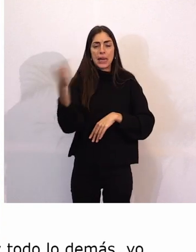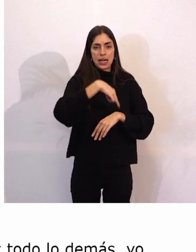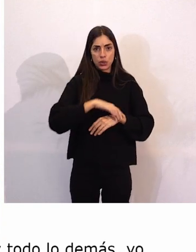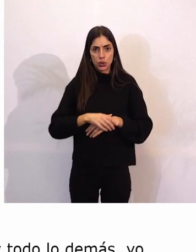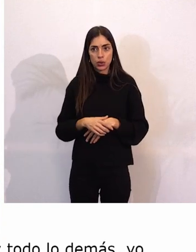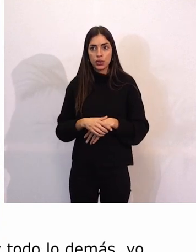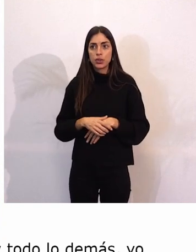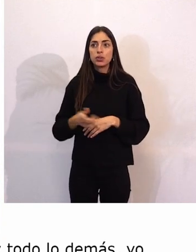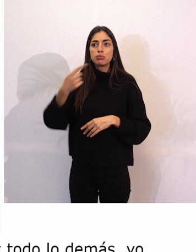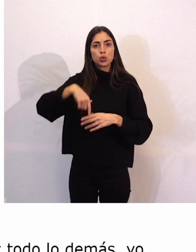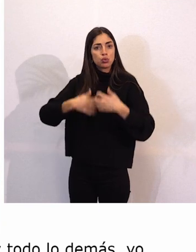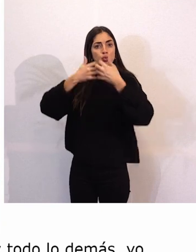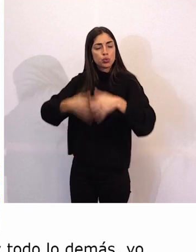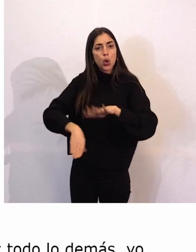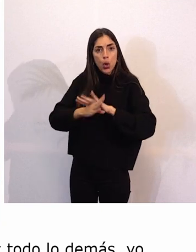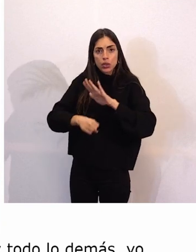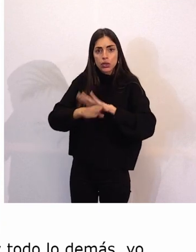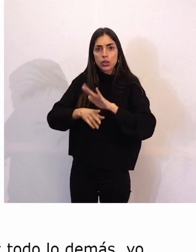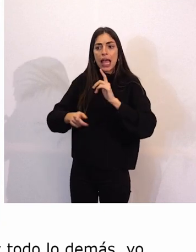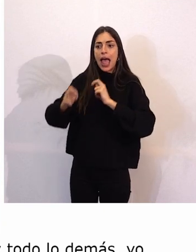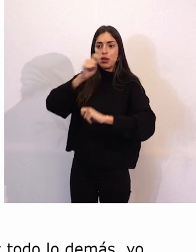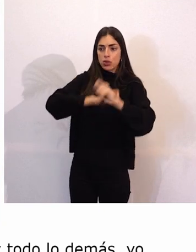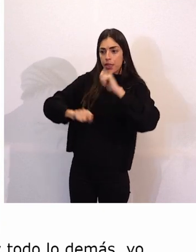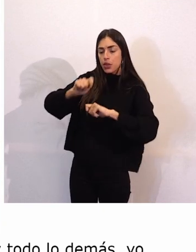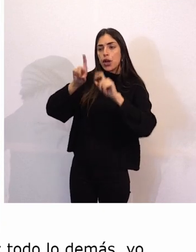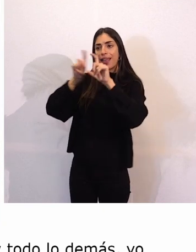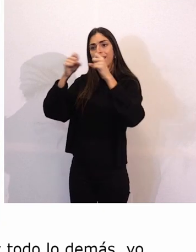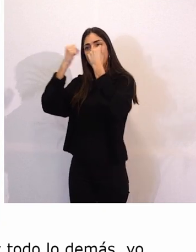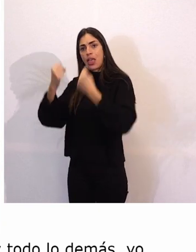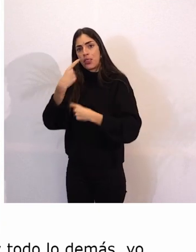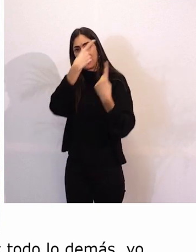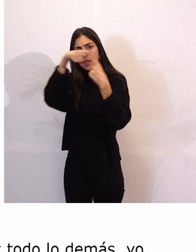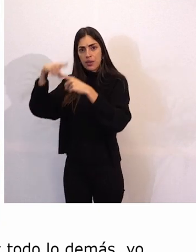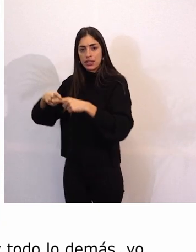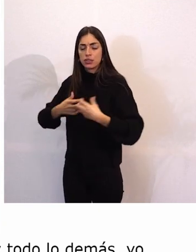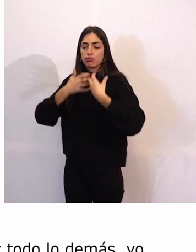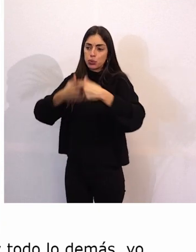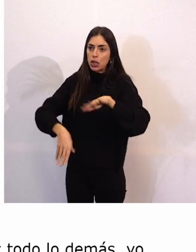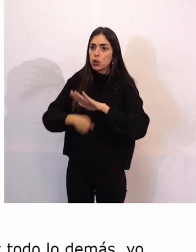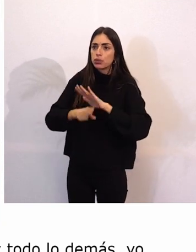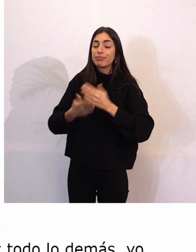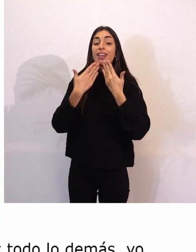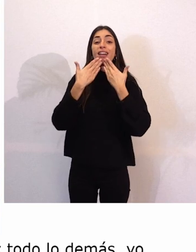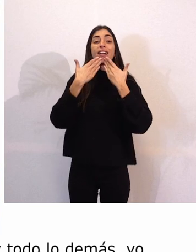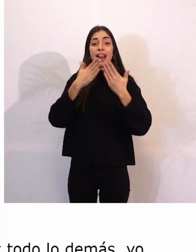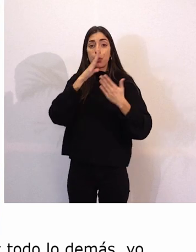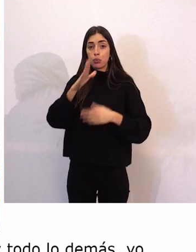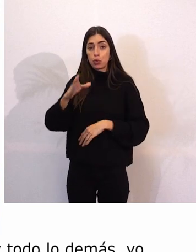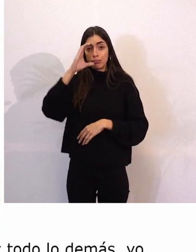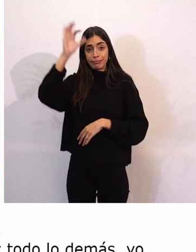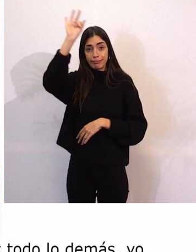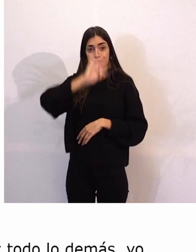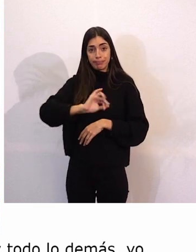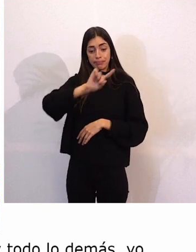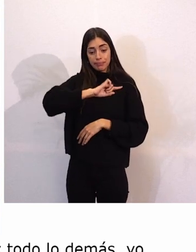luchando en distintas entidades, en distintas asociaciones. Y bueno, gracias por escucharme y gracias